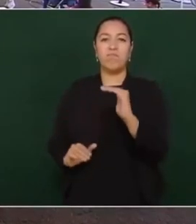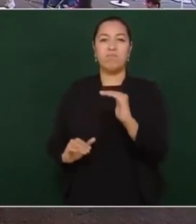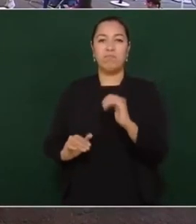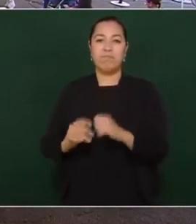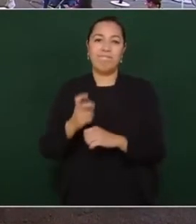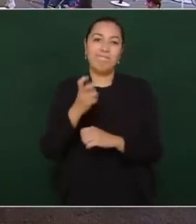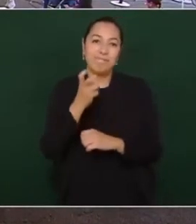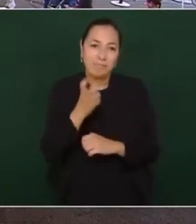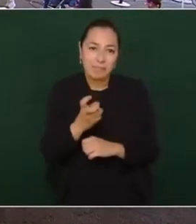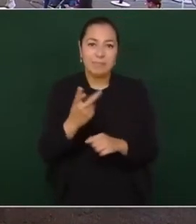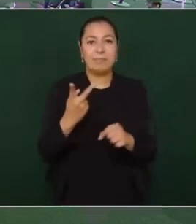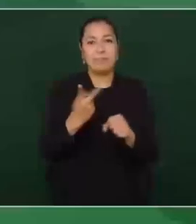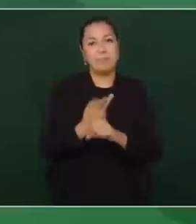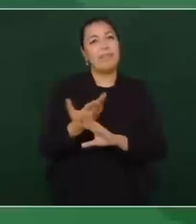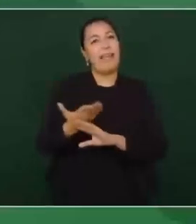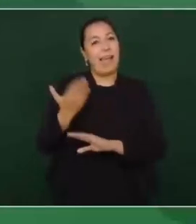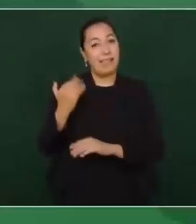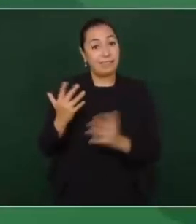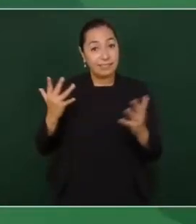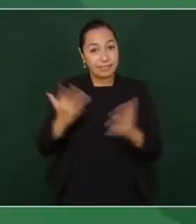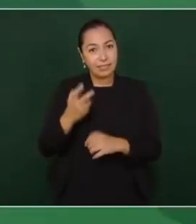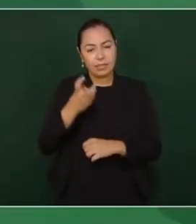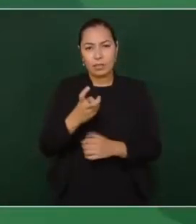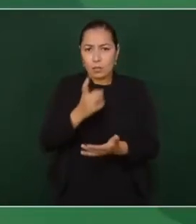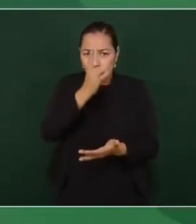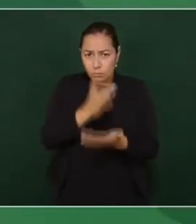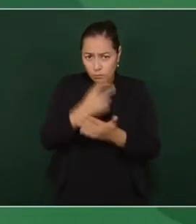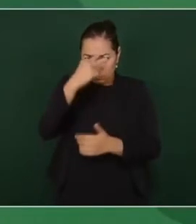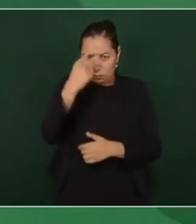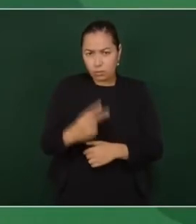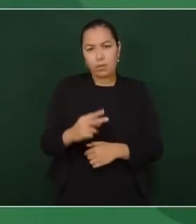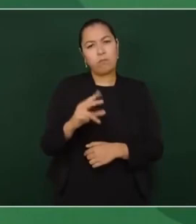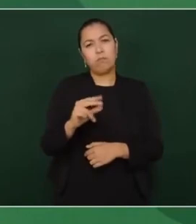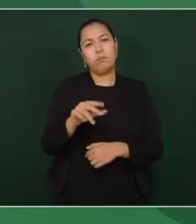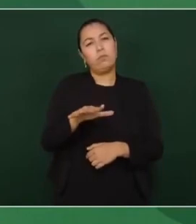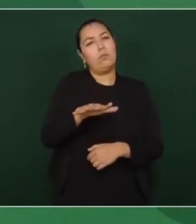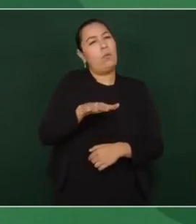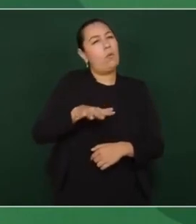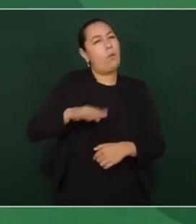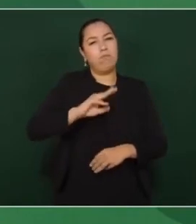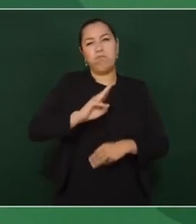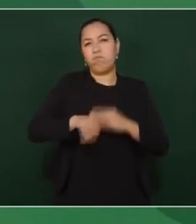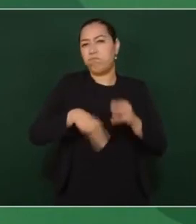Eso fue lo que hicieron. Y no sólo en México, en el mundo.